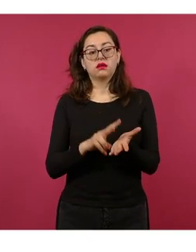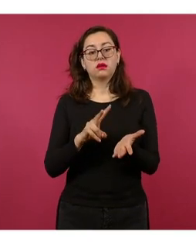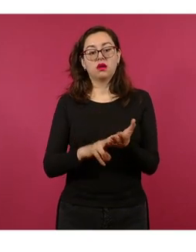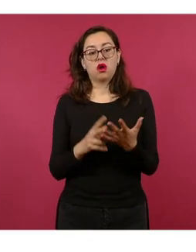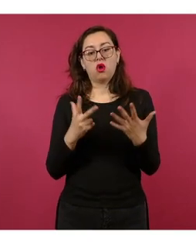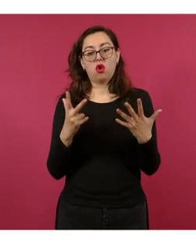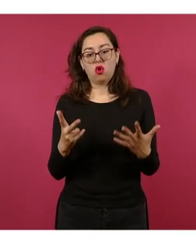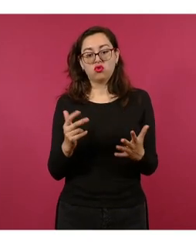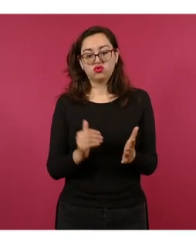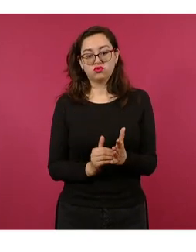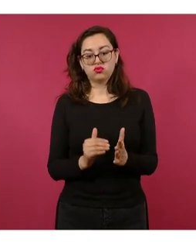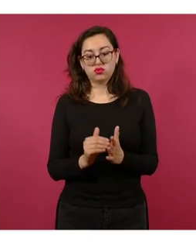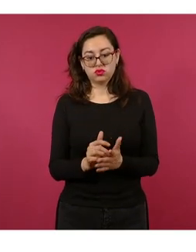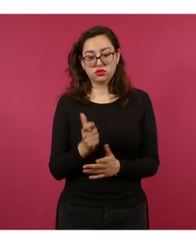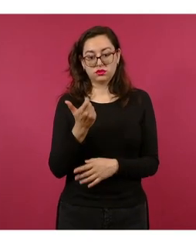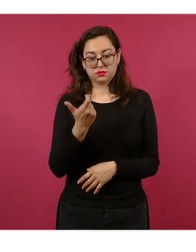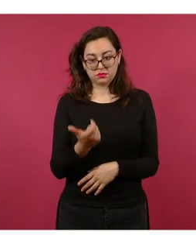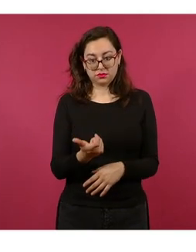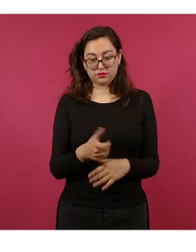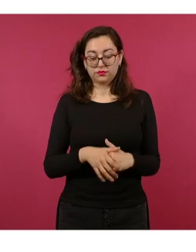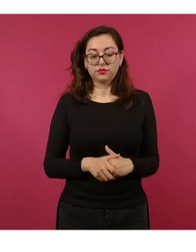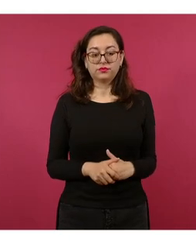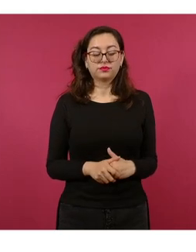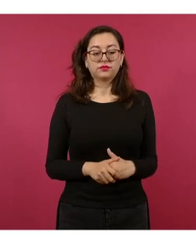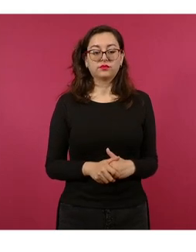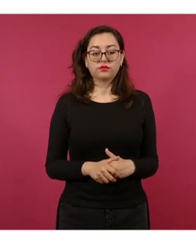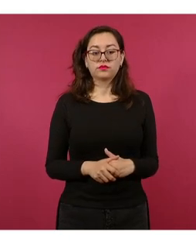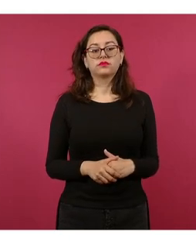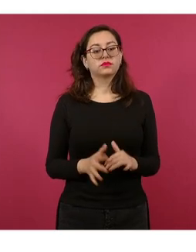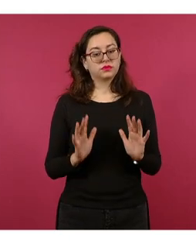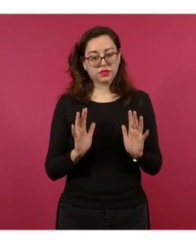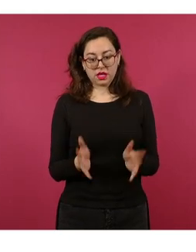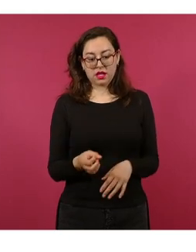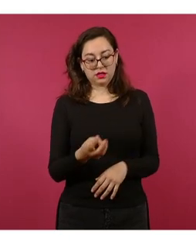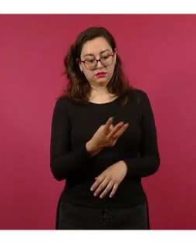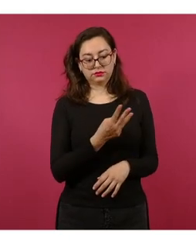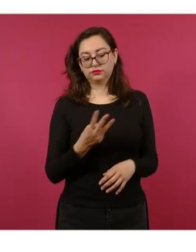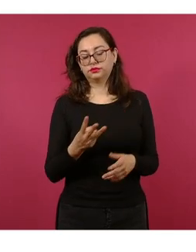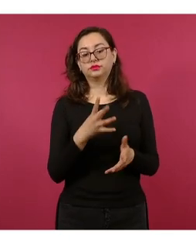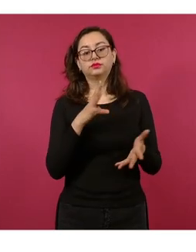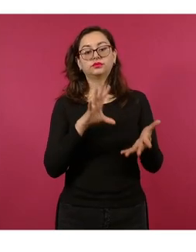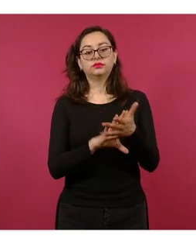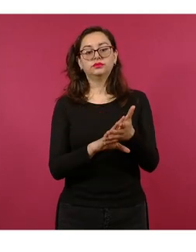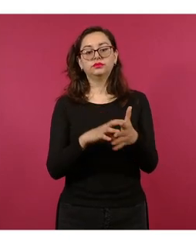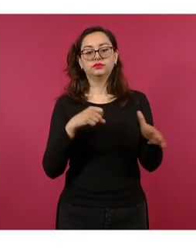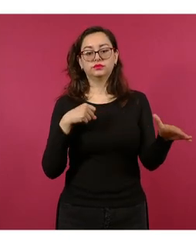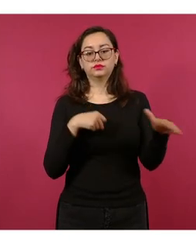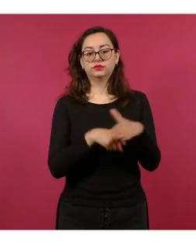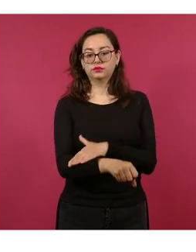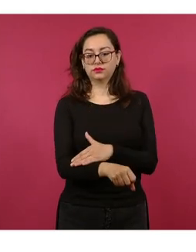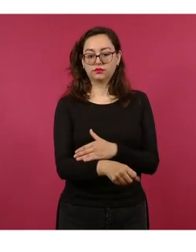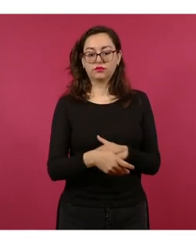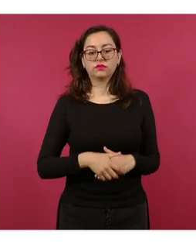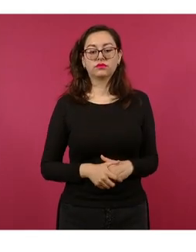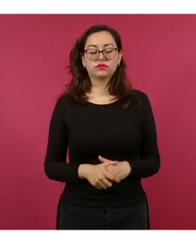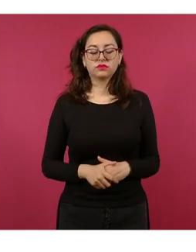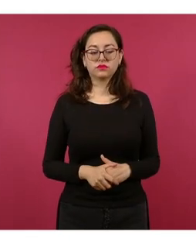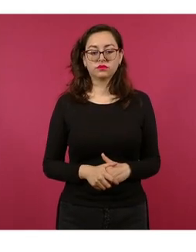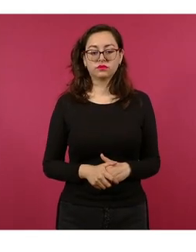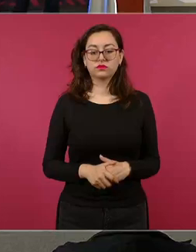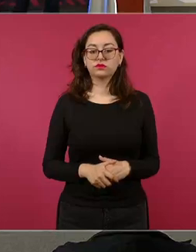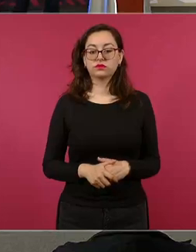ocho millones de pesos. Ellos fueron recluidos en el centro penitenciario de Puente Grande, Jalisco. Adelante.